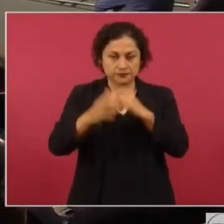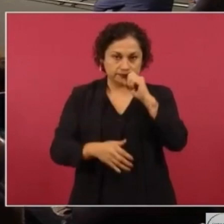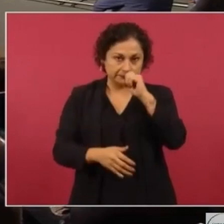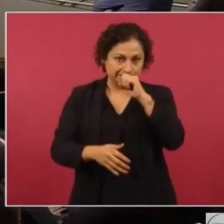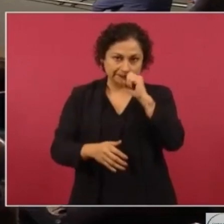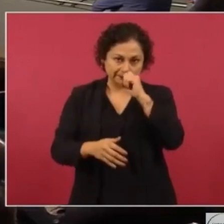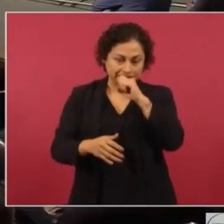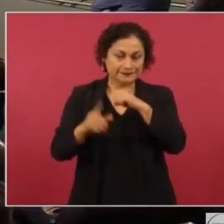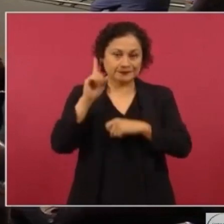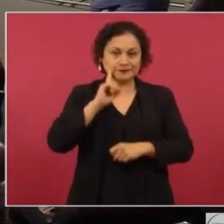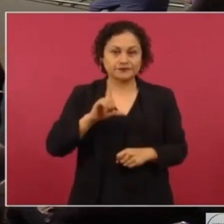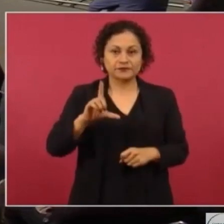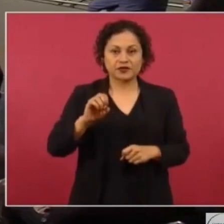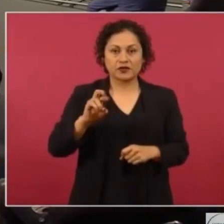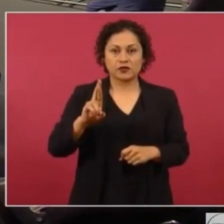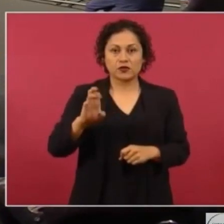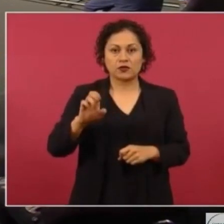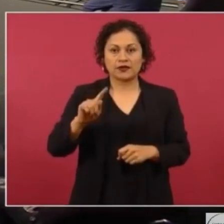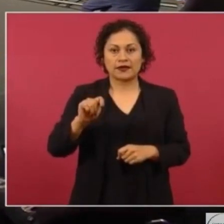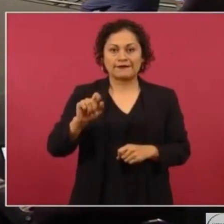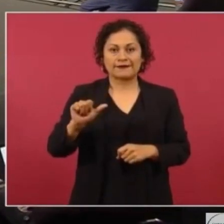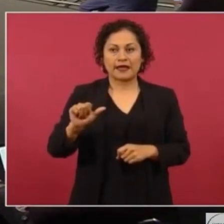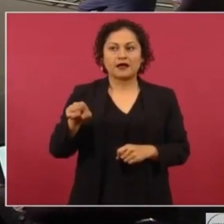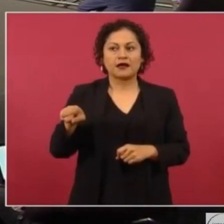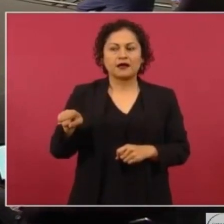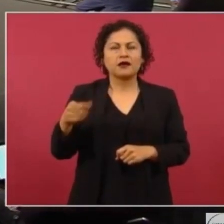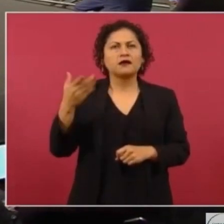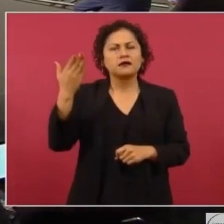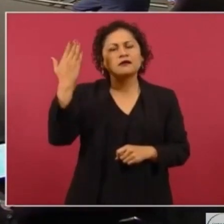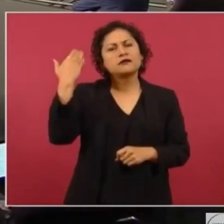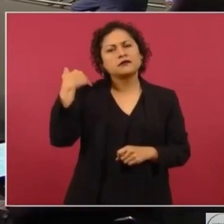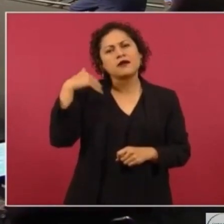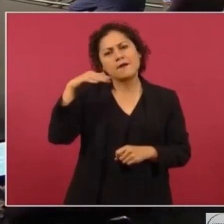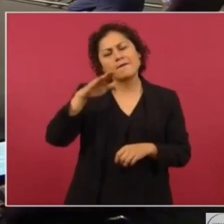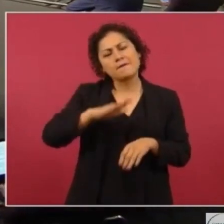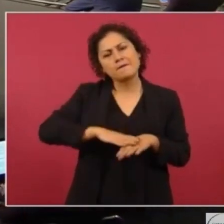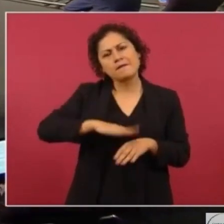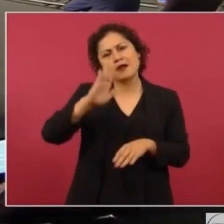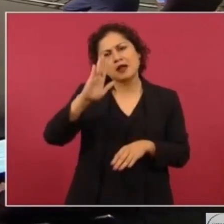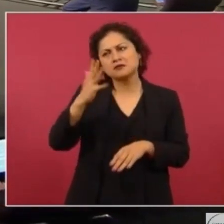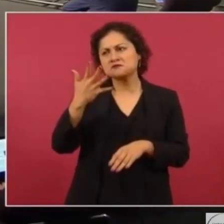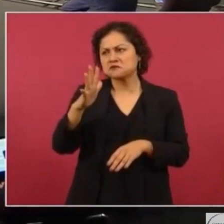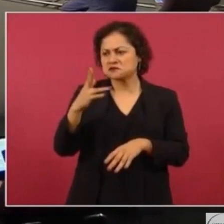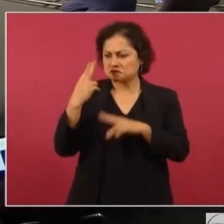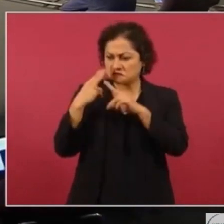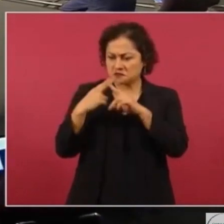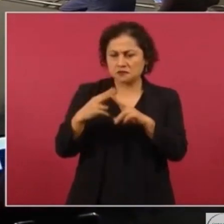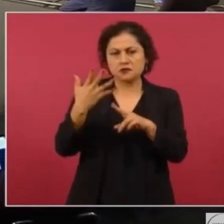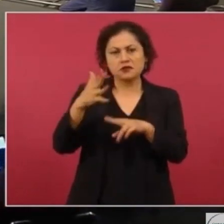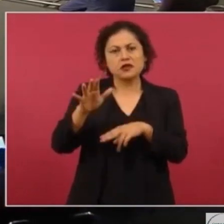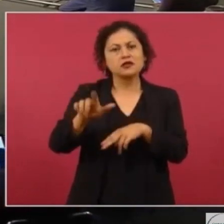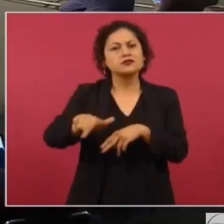A Loreta yo creo un poco más como hace diez, doce años.